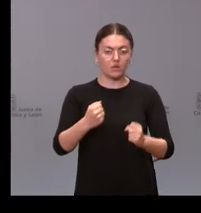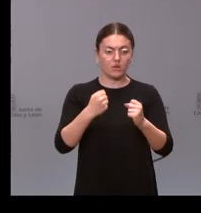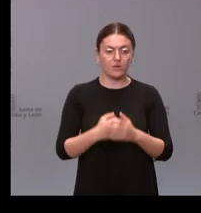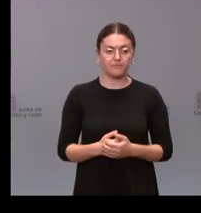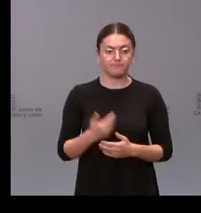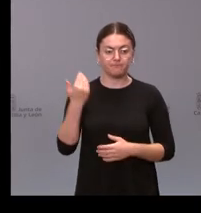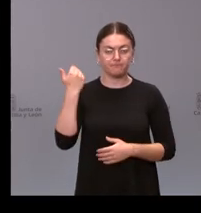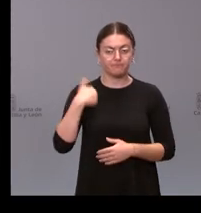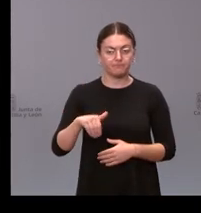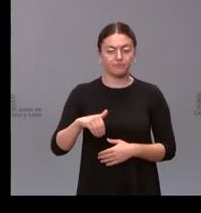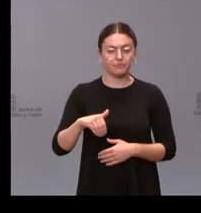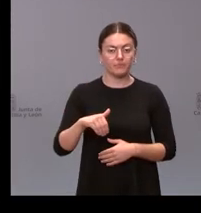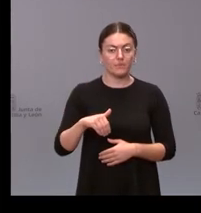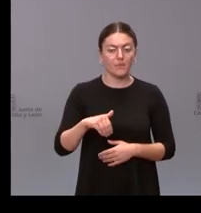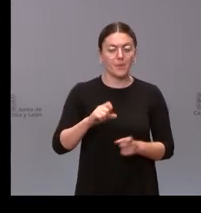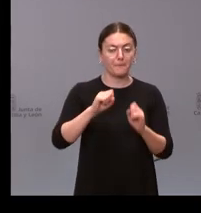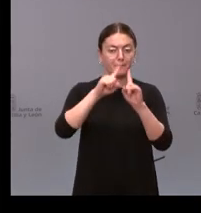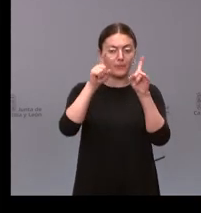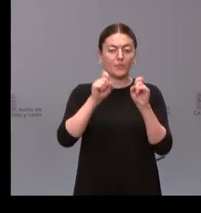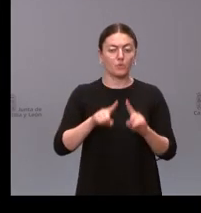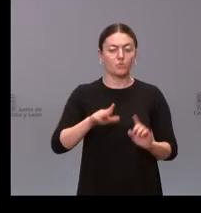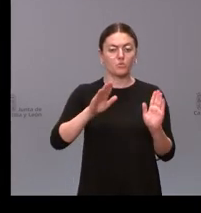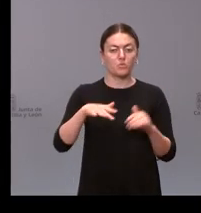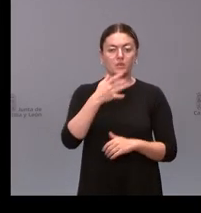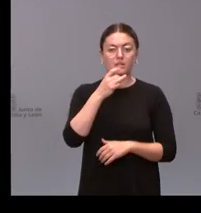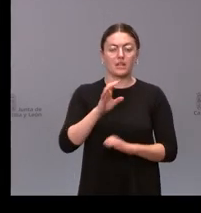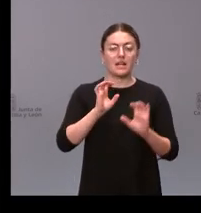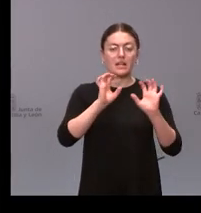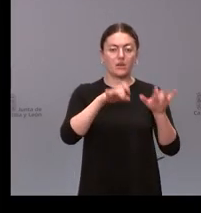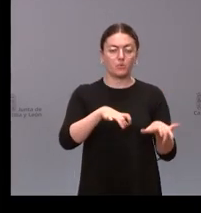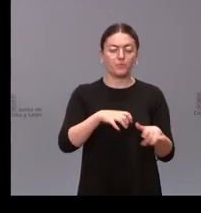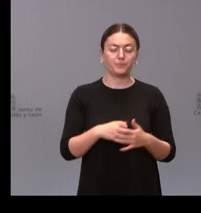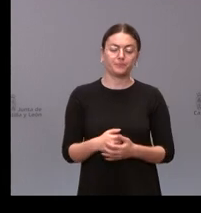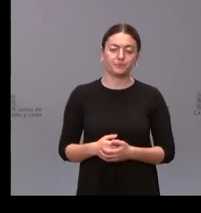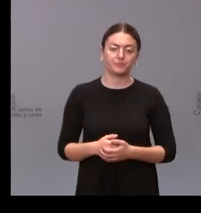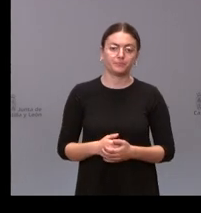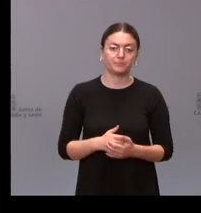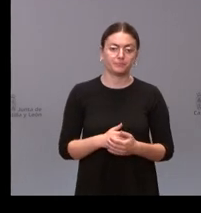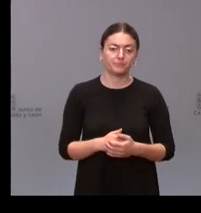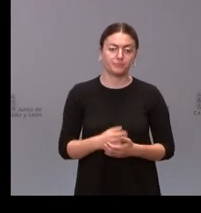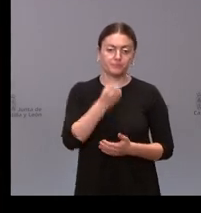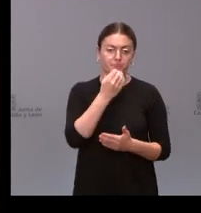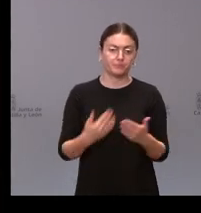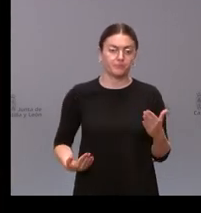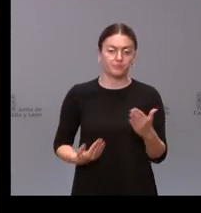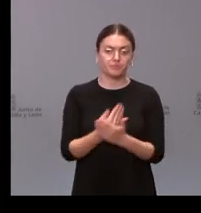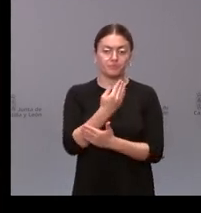vamos a cerrar este turno de preguntas en León con Carlos Domínguez de León cuando quieras buenos días